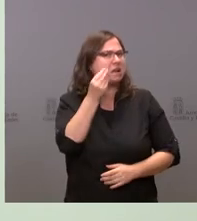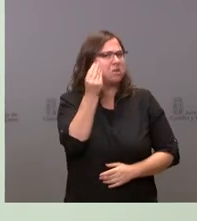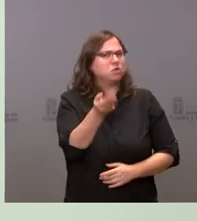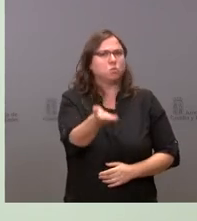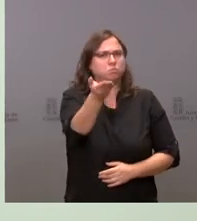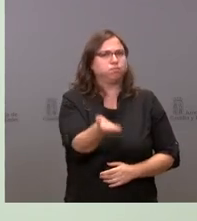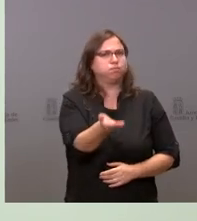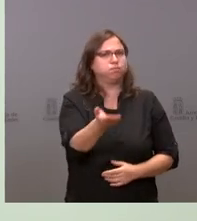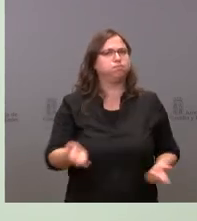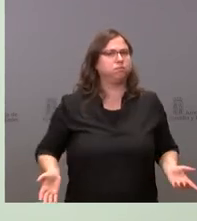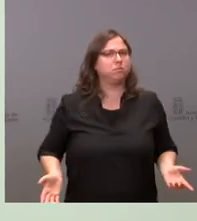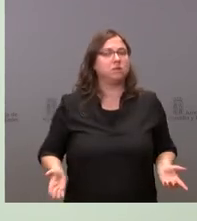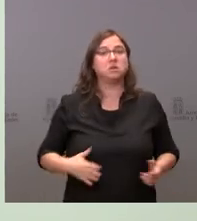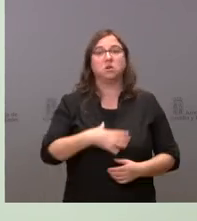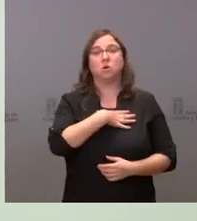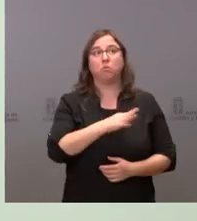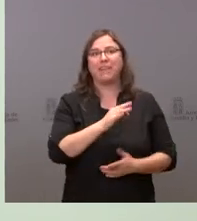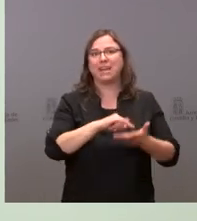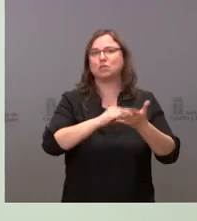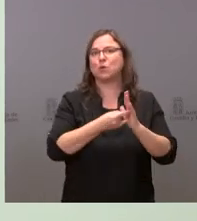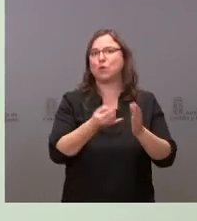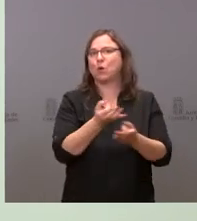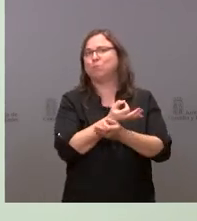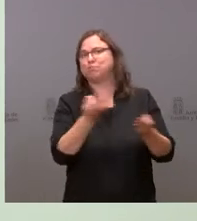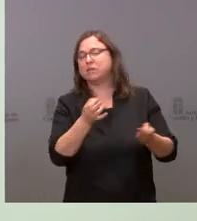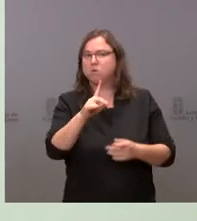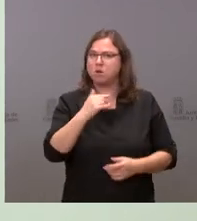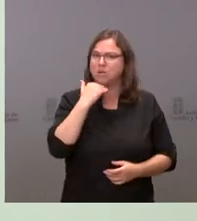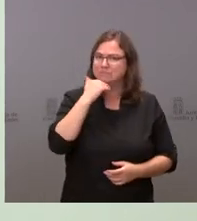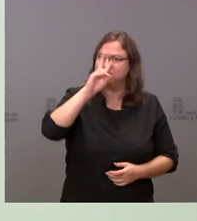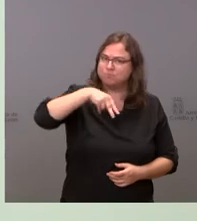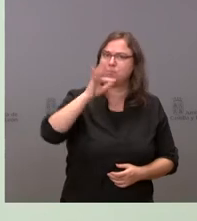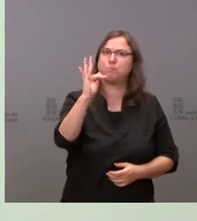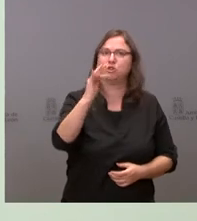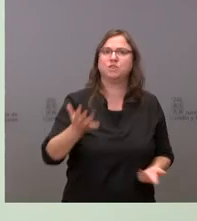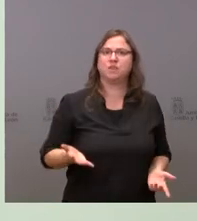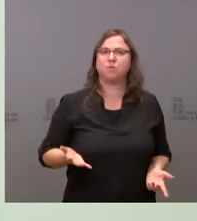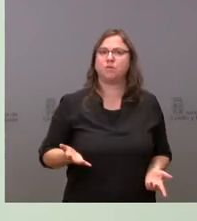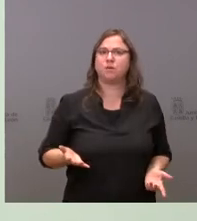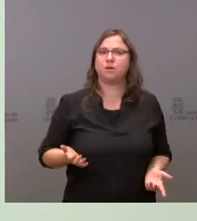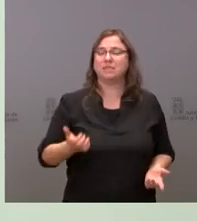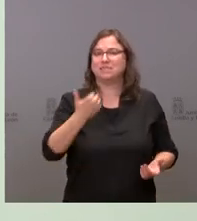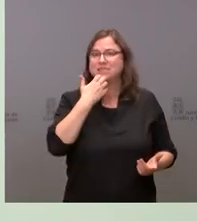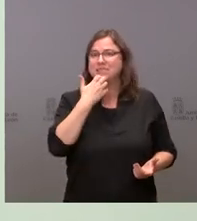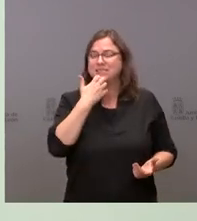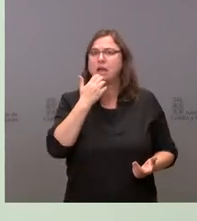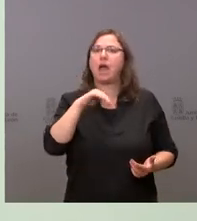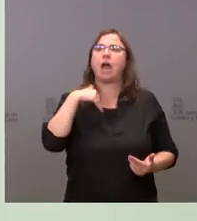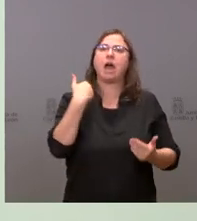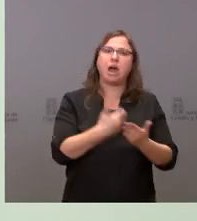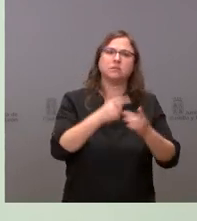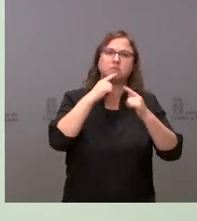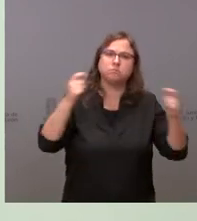tal vez no sea la solución definitiva pero es positivo y que llegamos a anunciar un